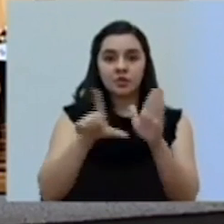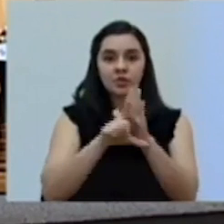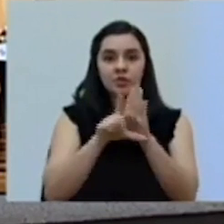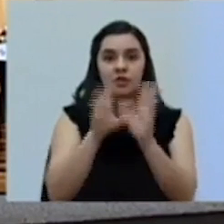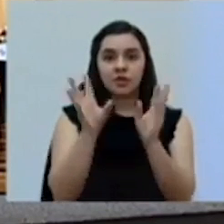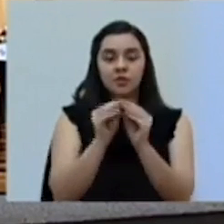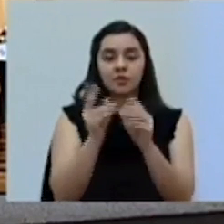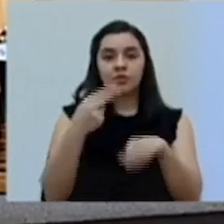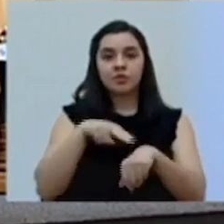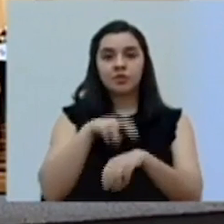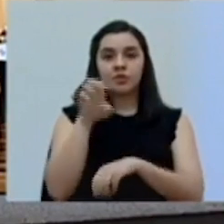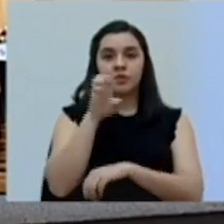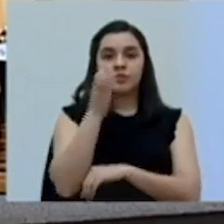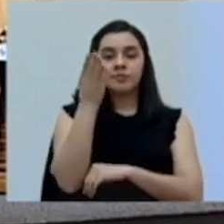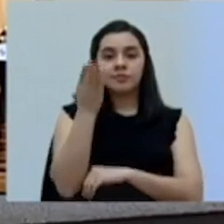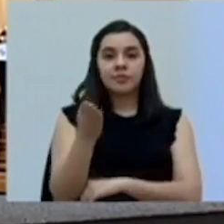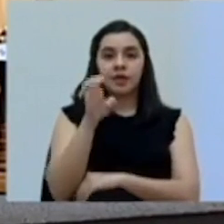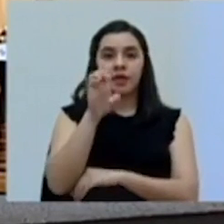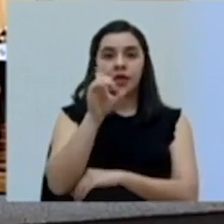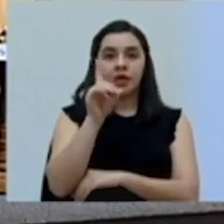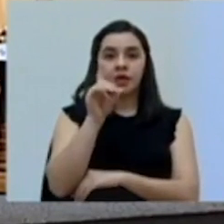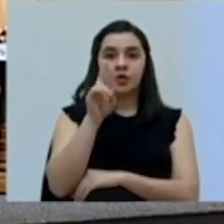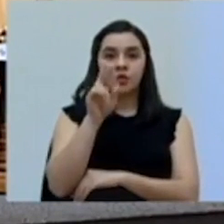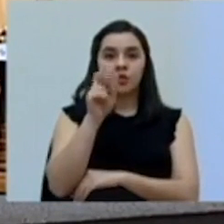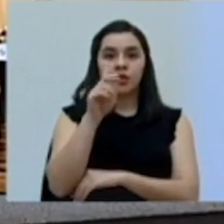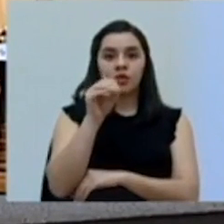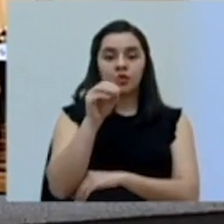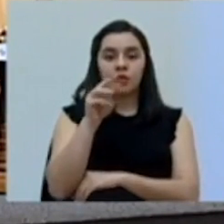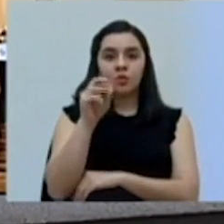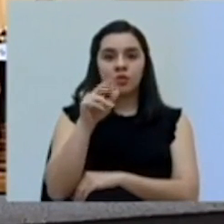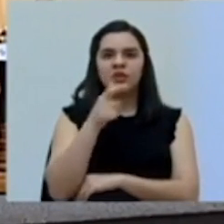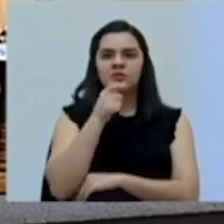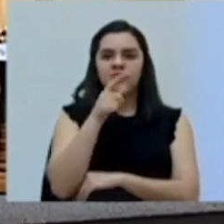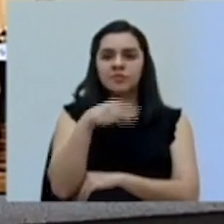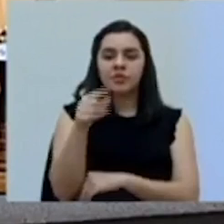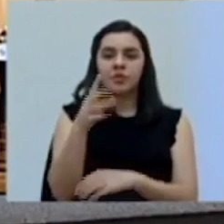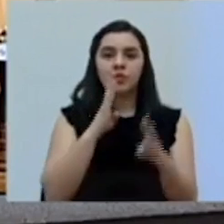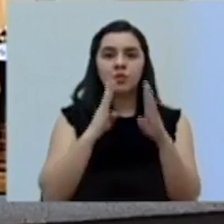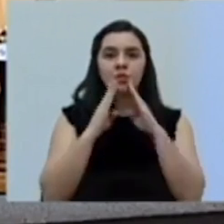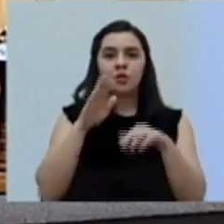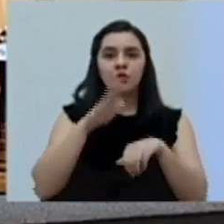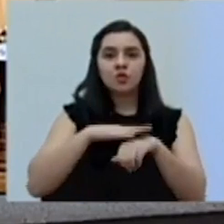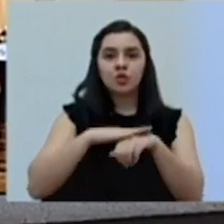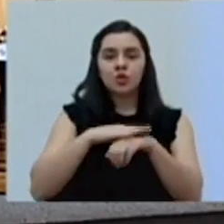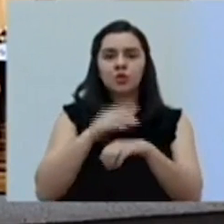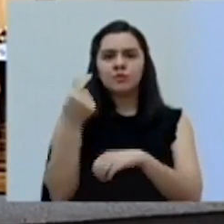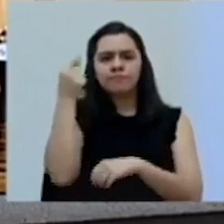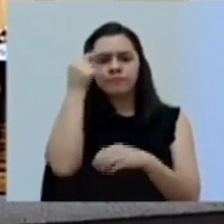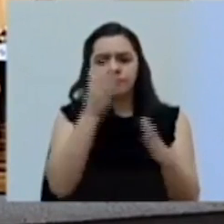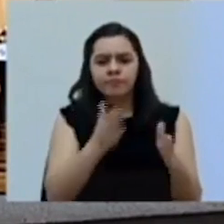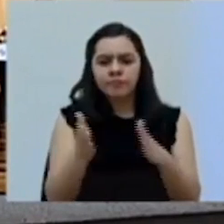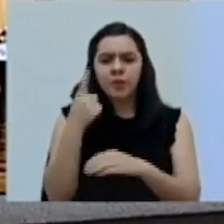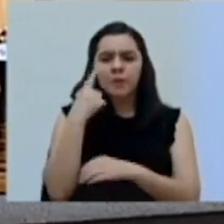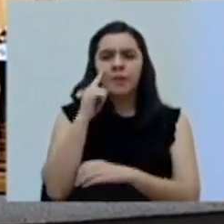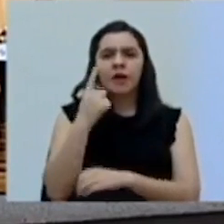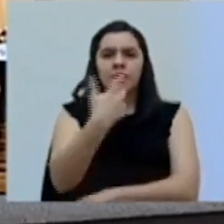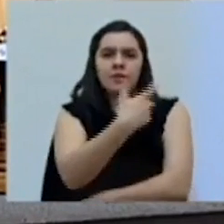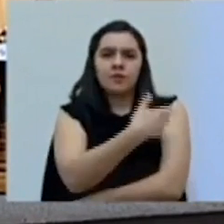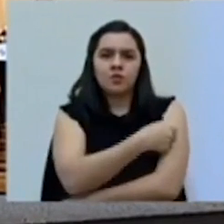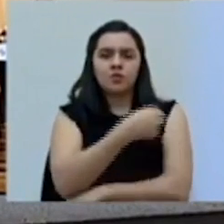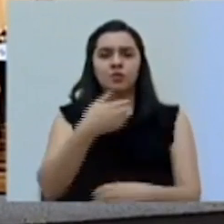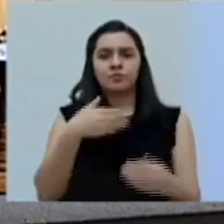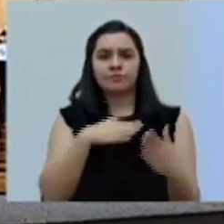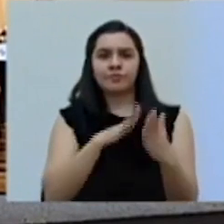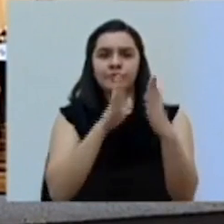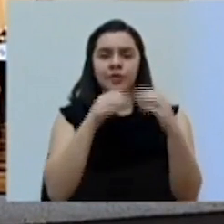Nacional de Emergencias, el señor Eduardo Mora, quienes nos conversarán sobre la logística que se ha planificado para la vacunación contra